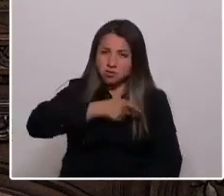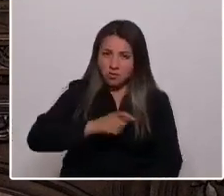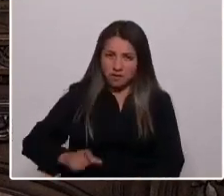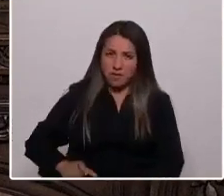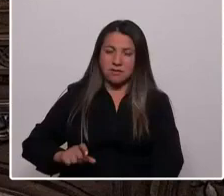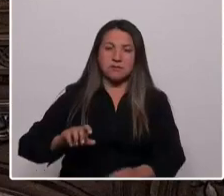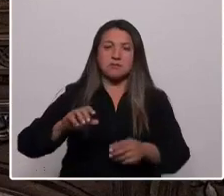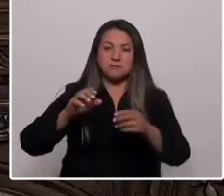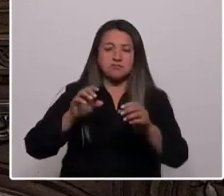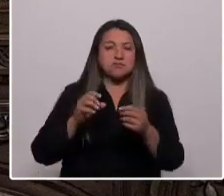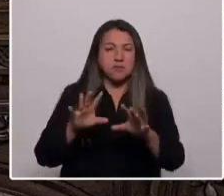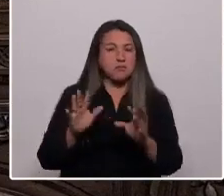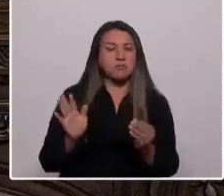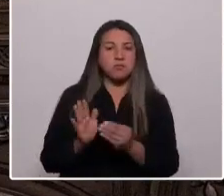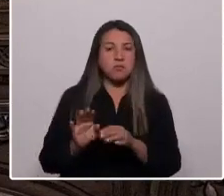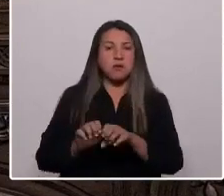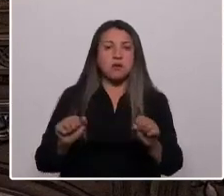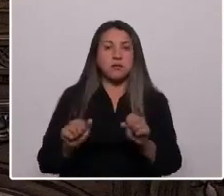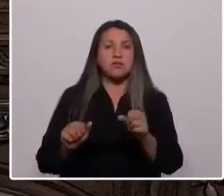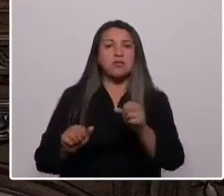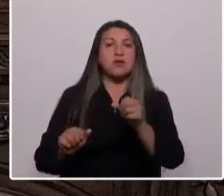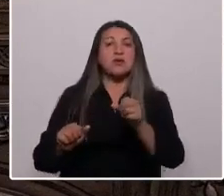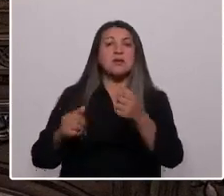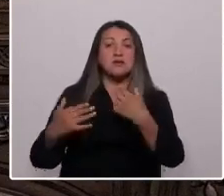cortar de raíz el histórico centralismo.